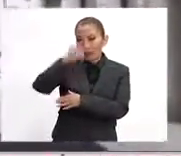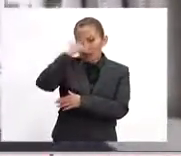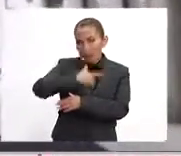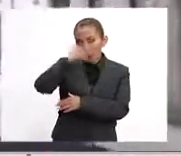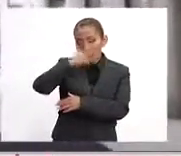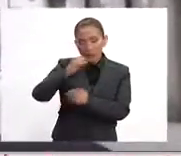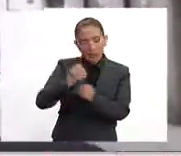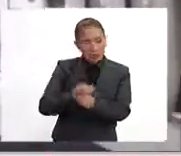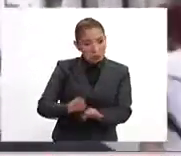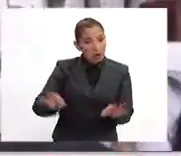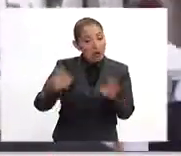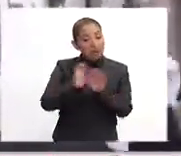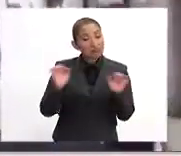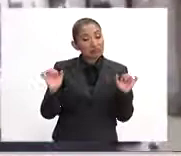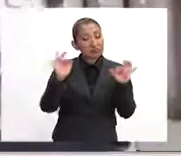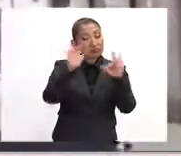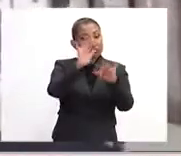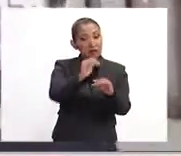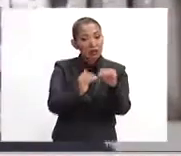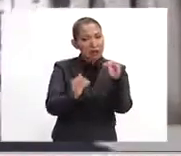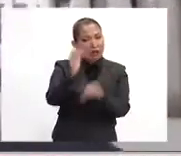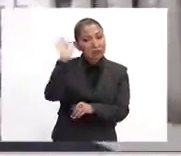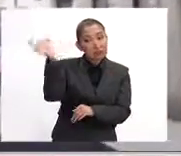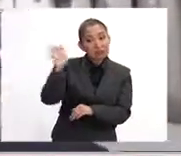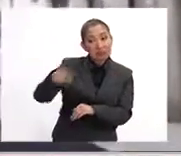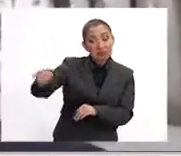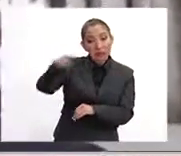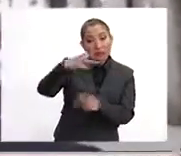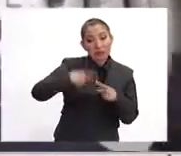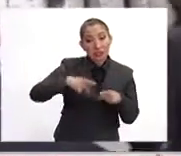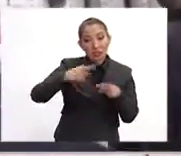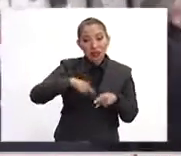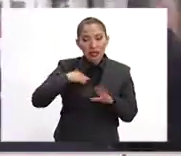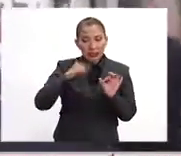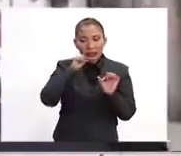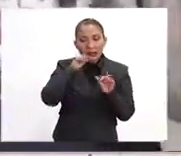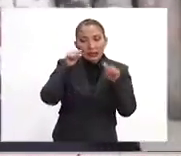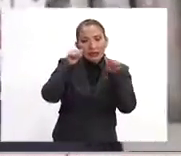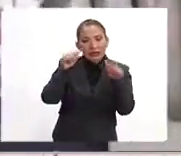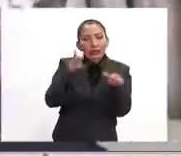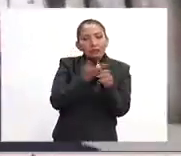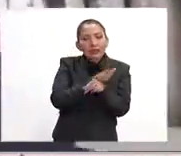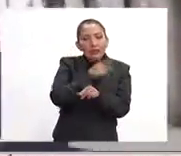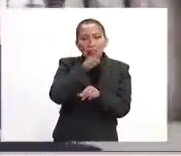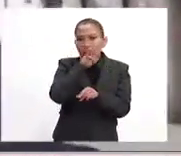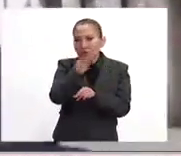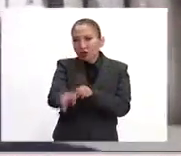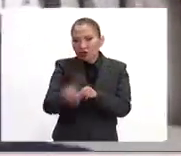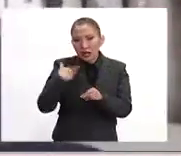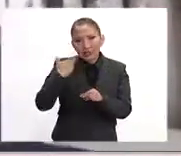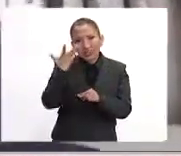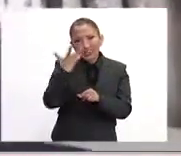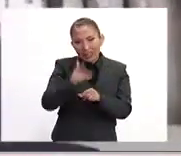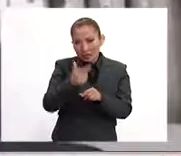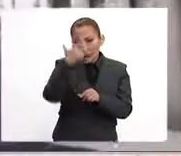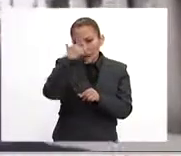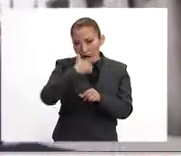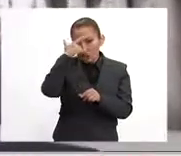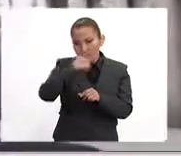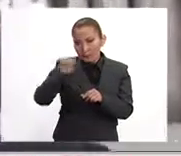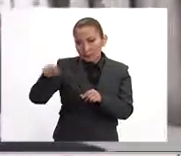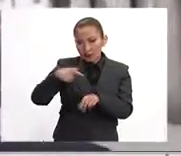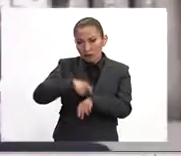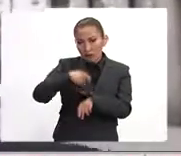importante participación arriba del promedio. Y bueno, estaremos pendientes también de los resultados a partir de las 10 de la noche, hora